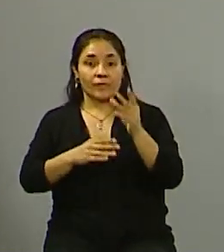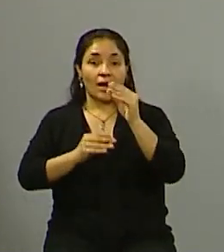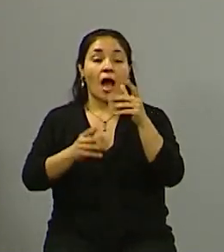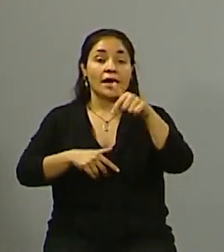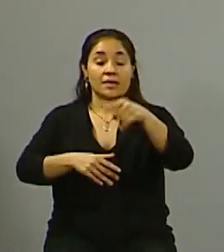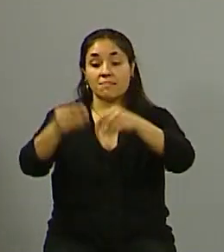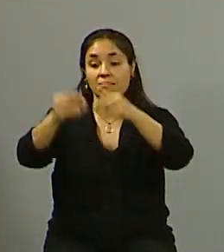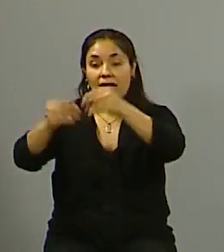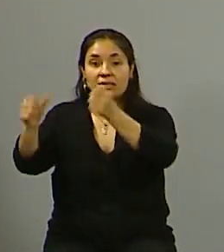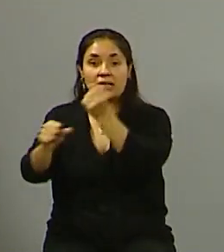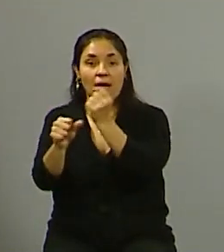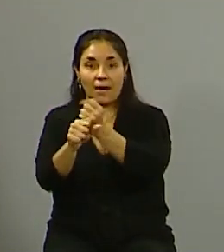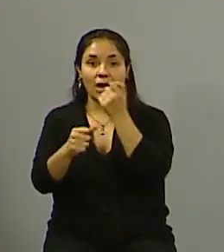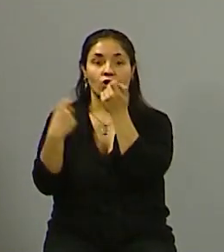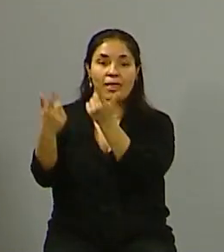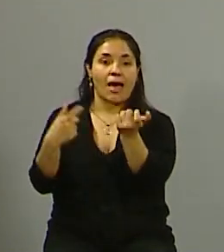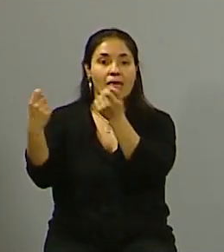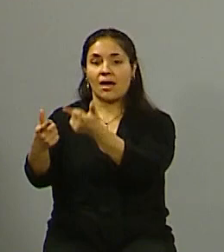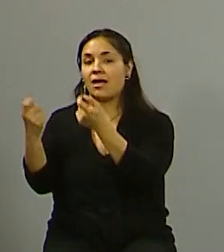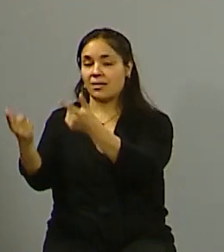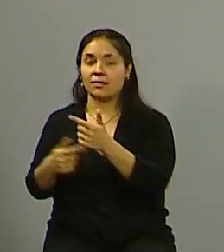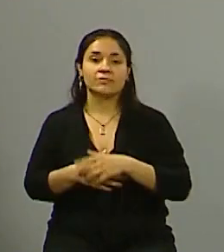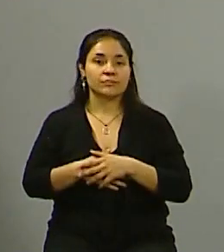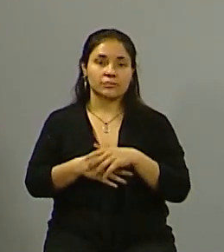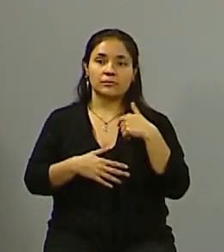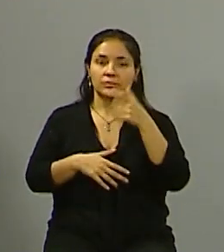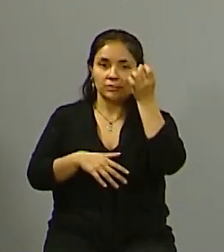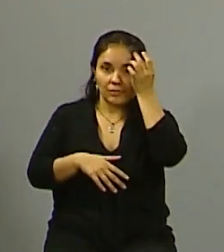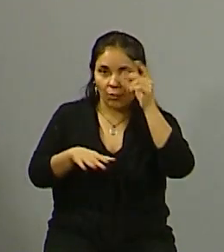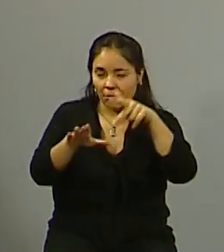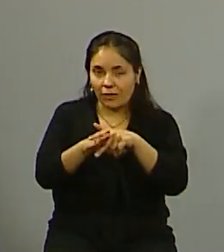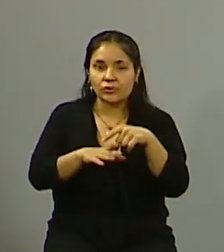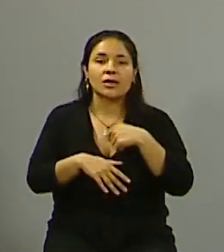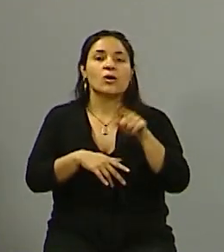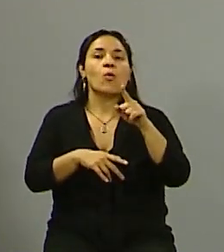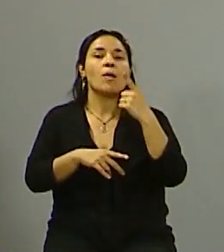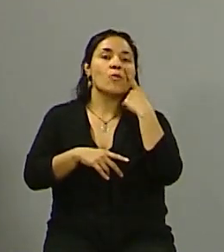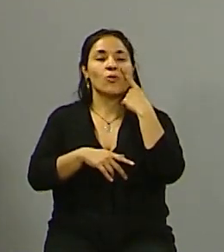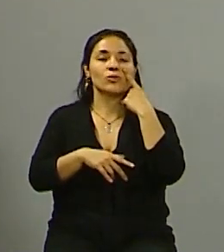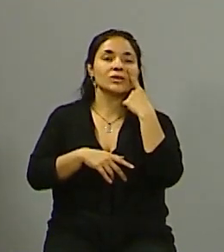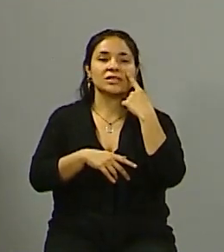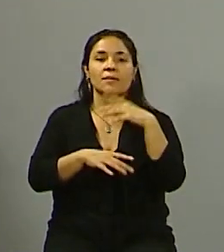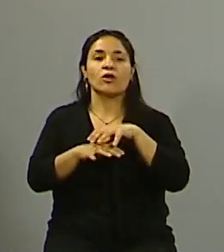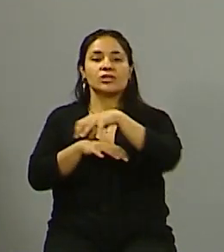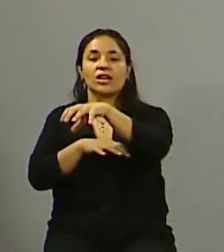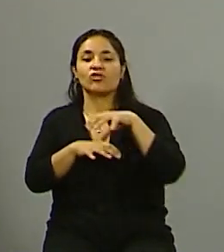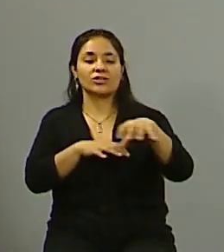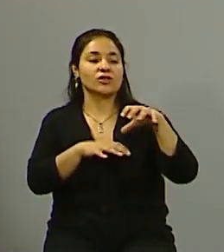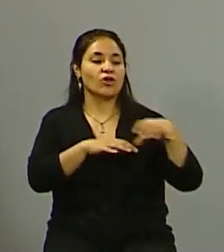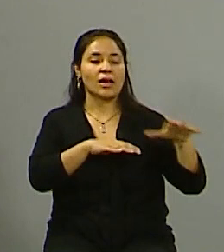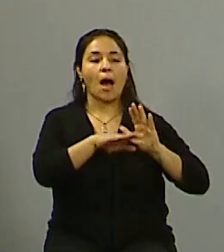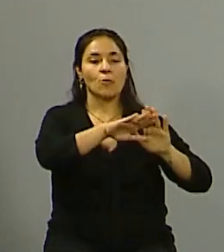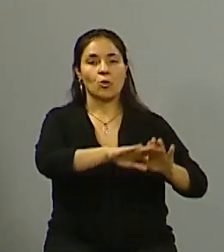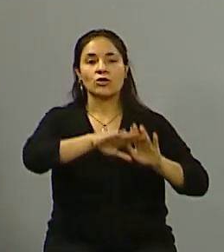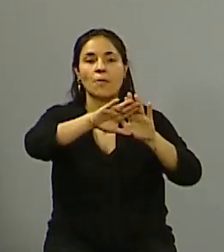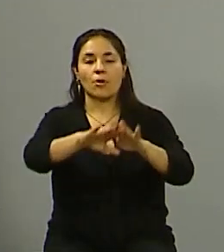trabajo que andan ahí. O sea que desde el municipio, Diego, tengo que ir a la pausa, pero digo, abarcan, dan el apoyo a todos los sectores que eso me parece que es fundamental. Comercial,